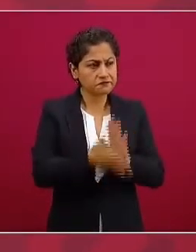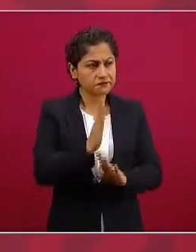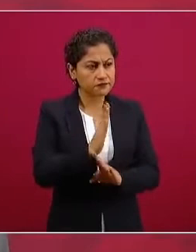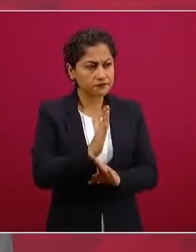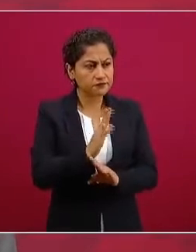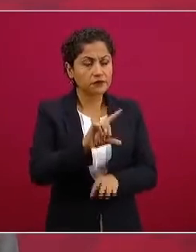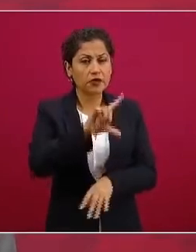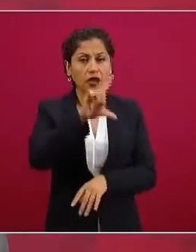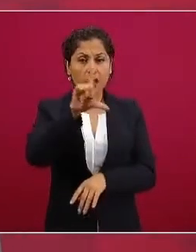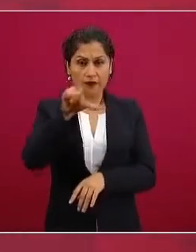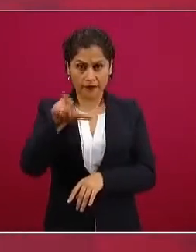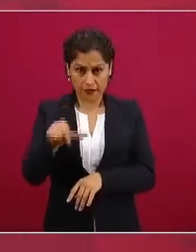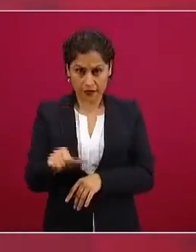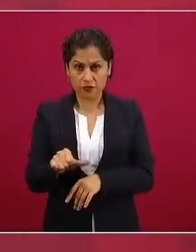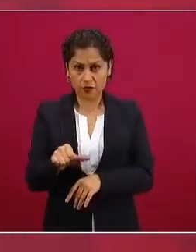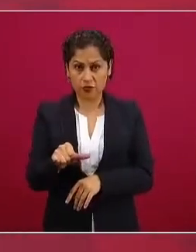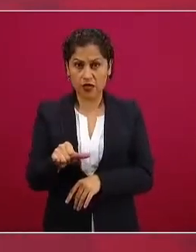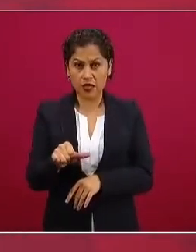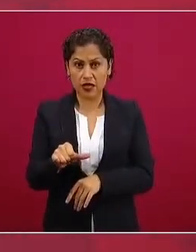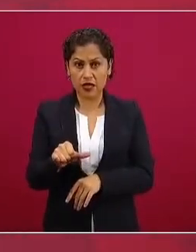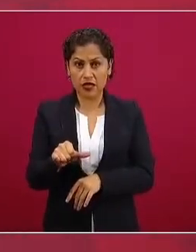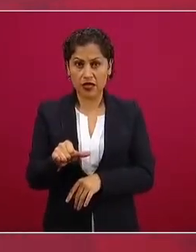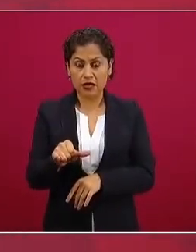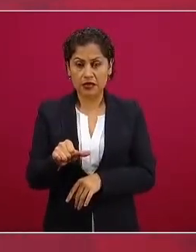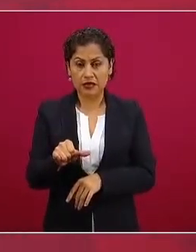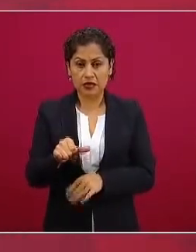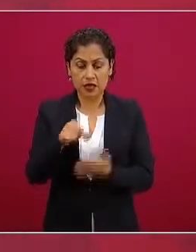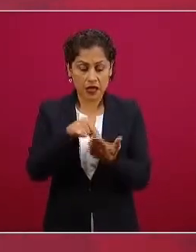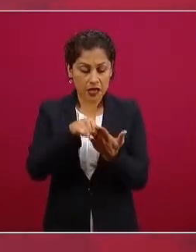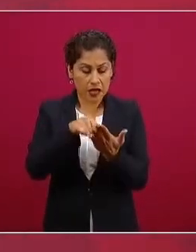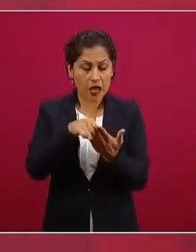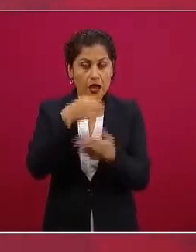afortunadamente el señor no murió